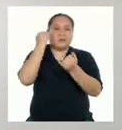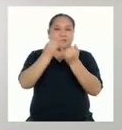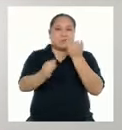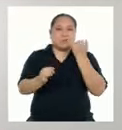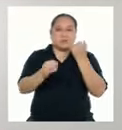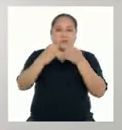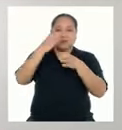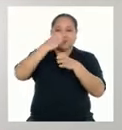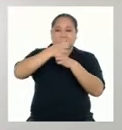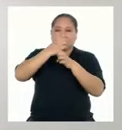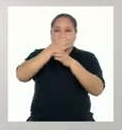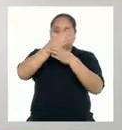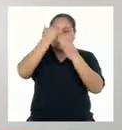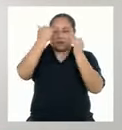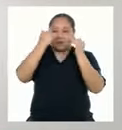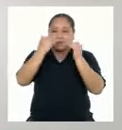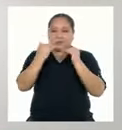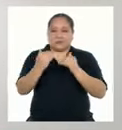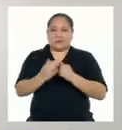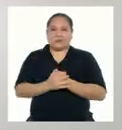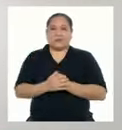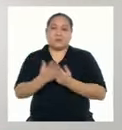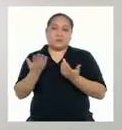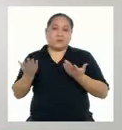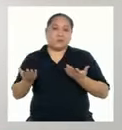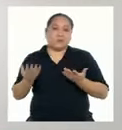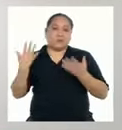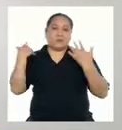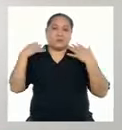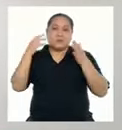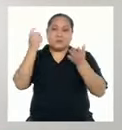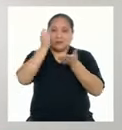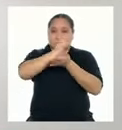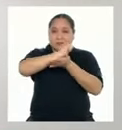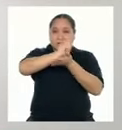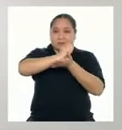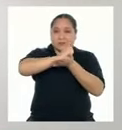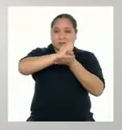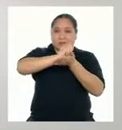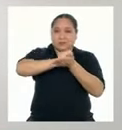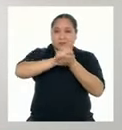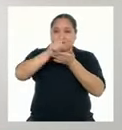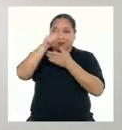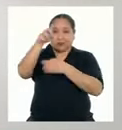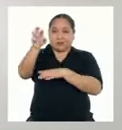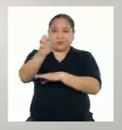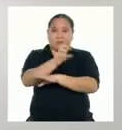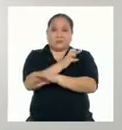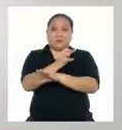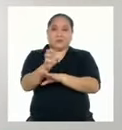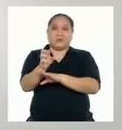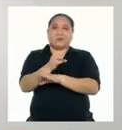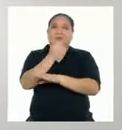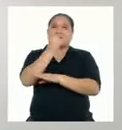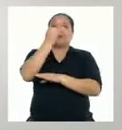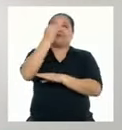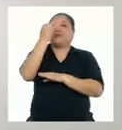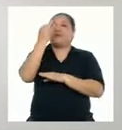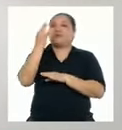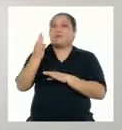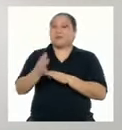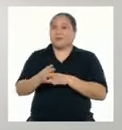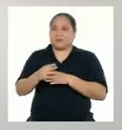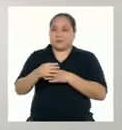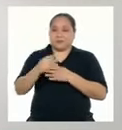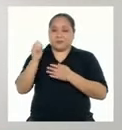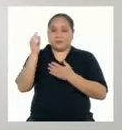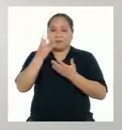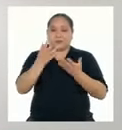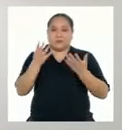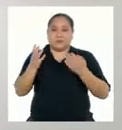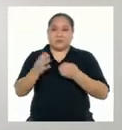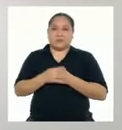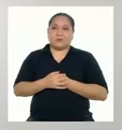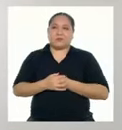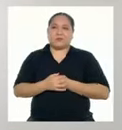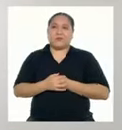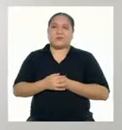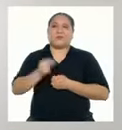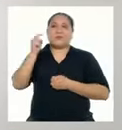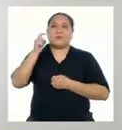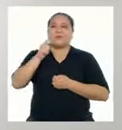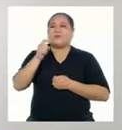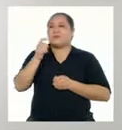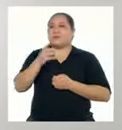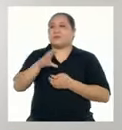estructuras Entonces Una vez que escribamos Nuestro poema Sobre alguno De nuestros pasatiempos